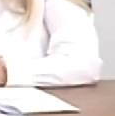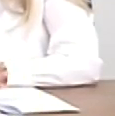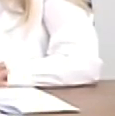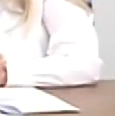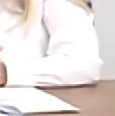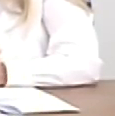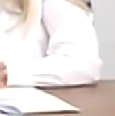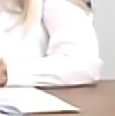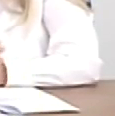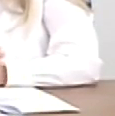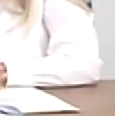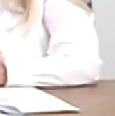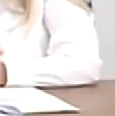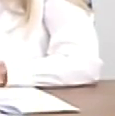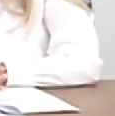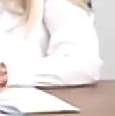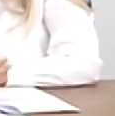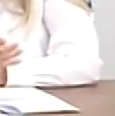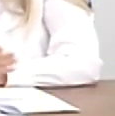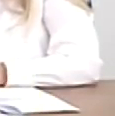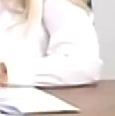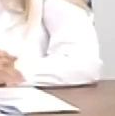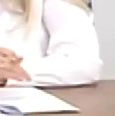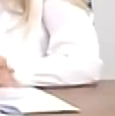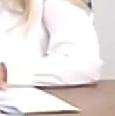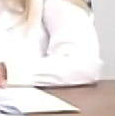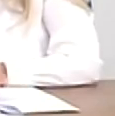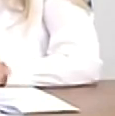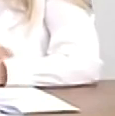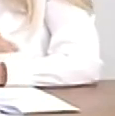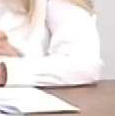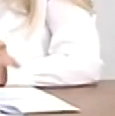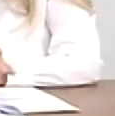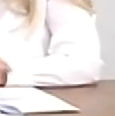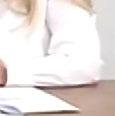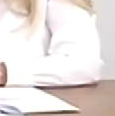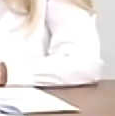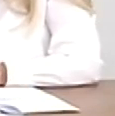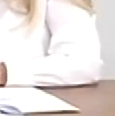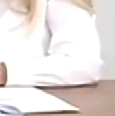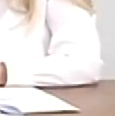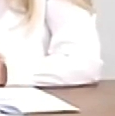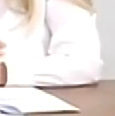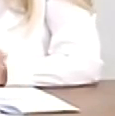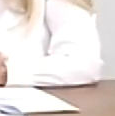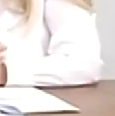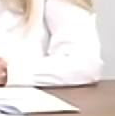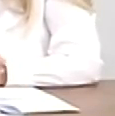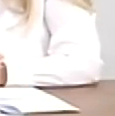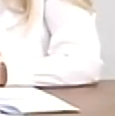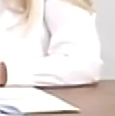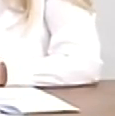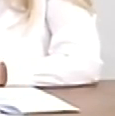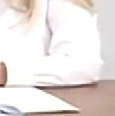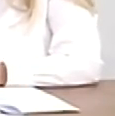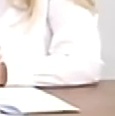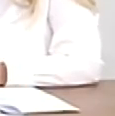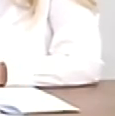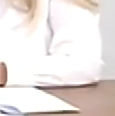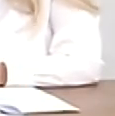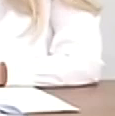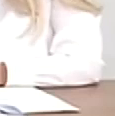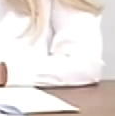única forma de cortar la cadena de transmisión es la cuarentena. No hay otra, no hay otra medicina. Lo demás es ya